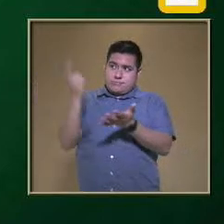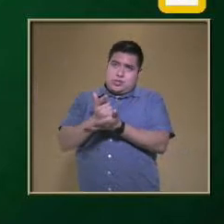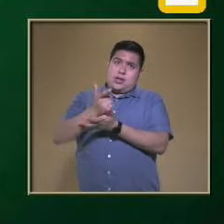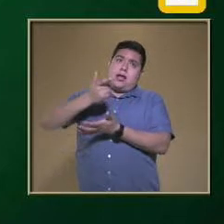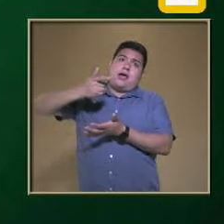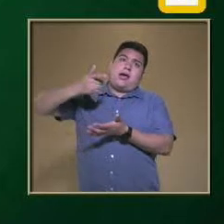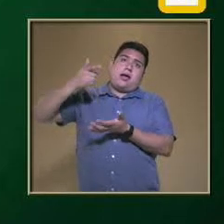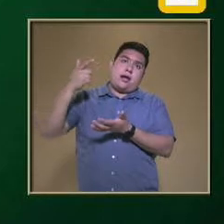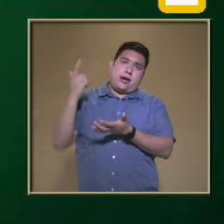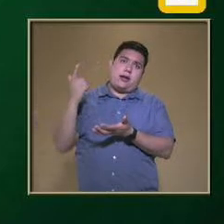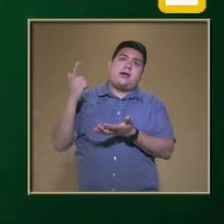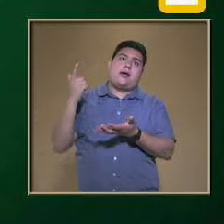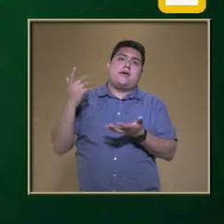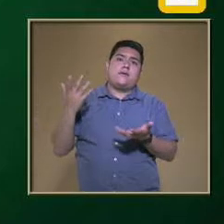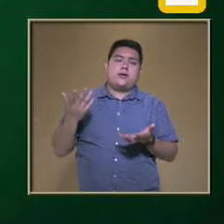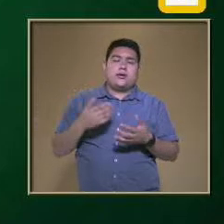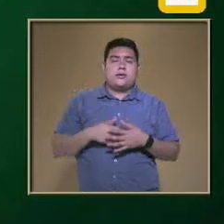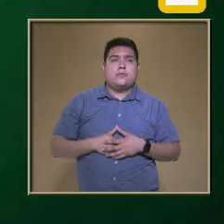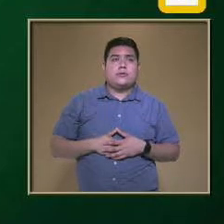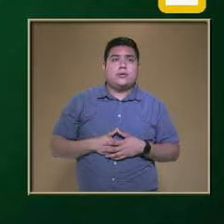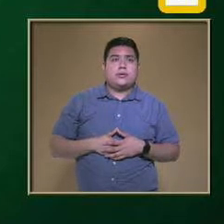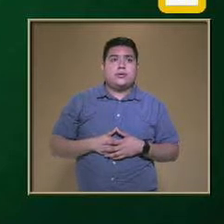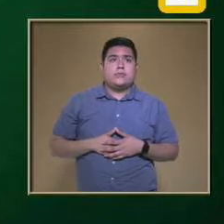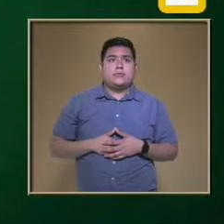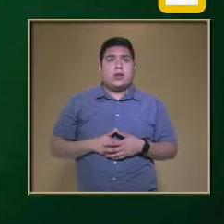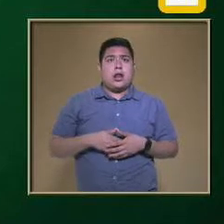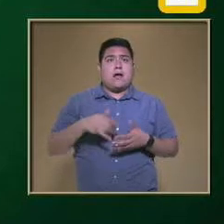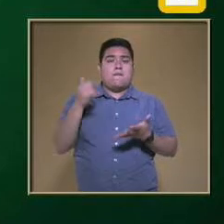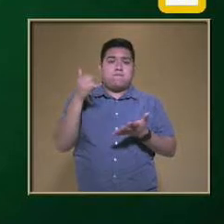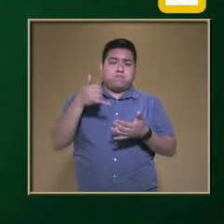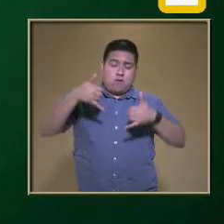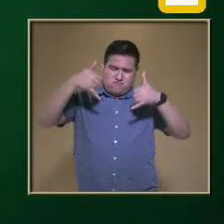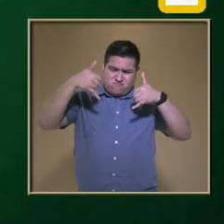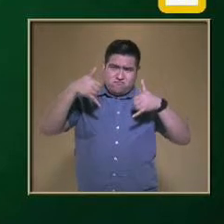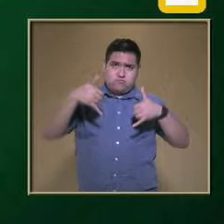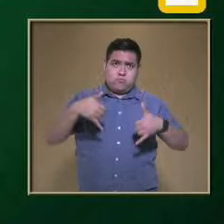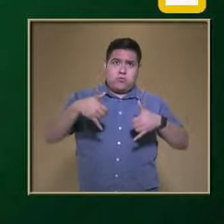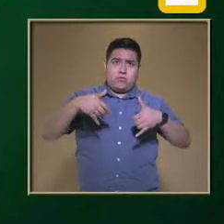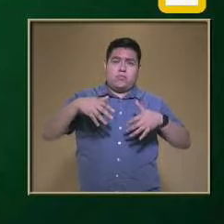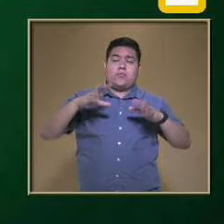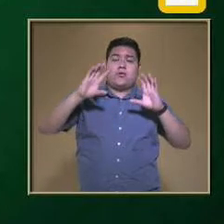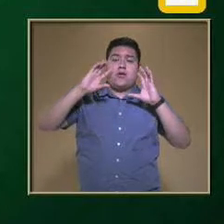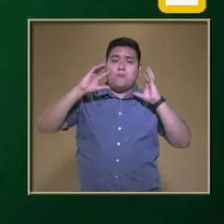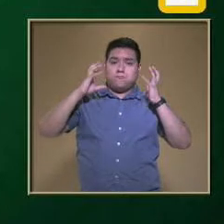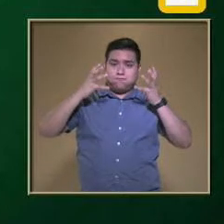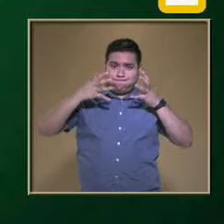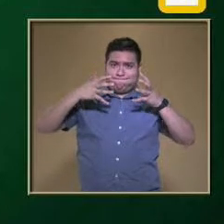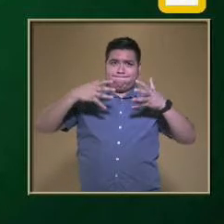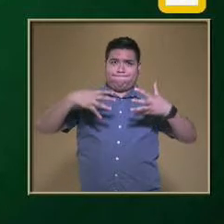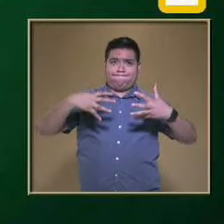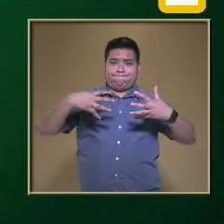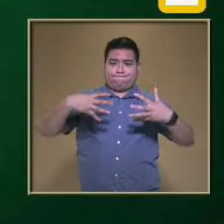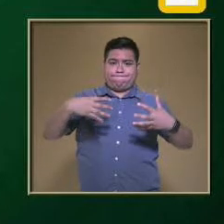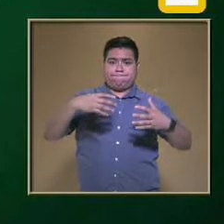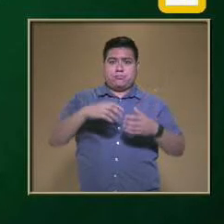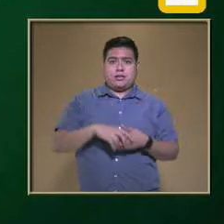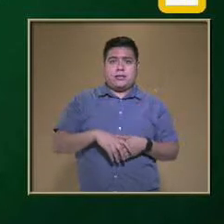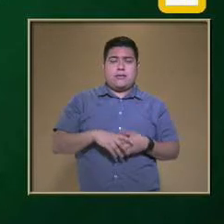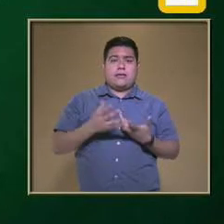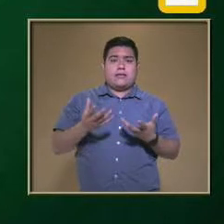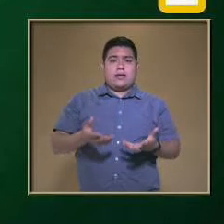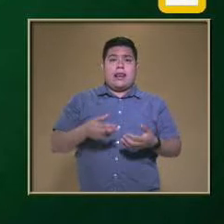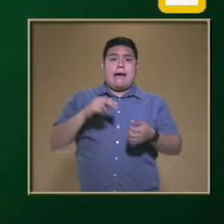Como algo muy grave Cuando somos adultos Son la obesidad La hipertensión Y la diabetes La obesidad Es una enfermedad